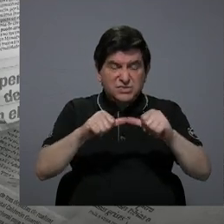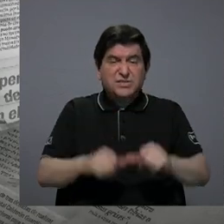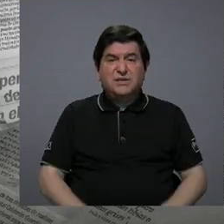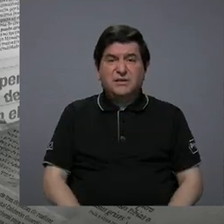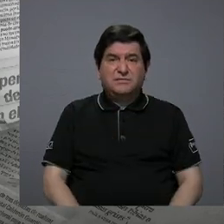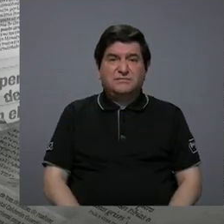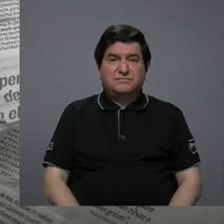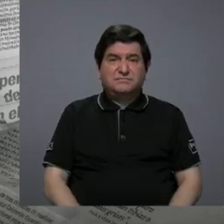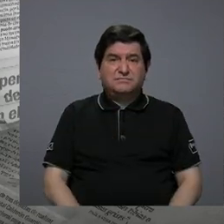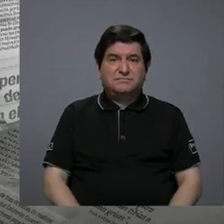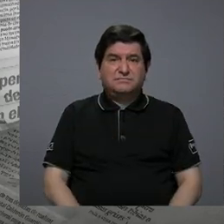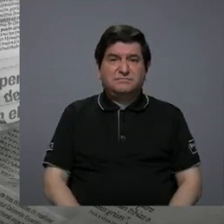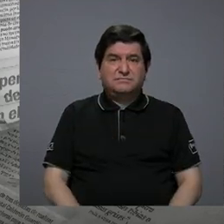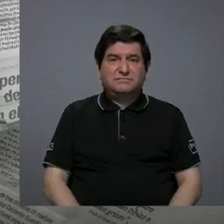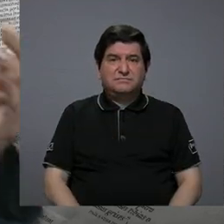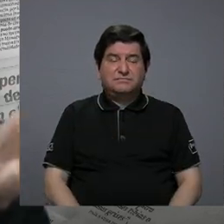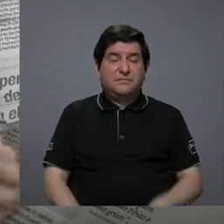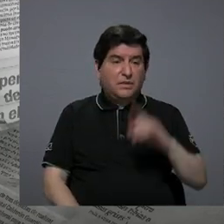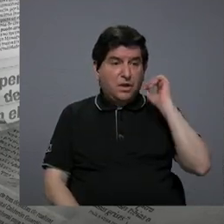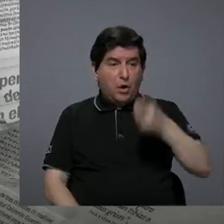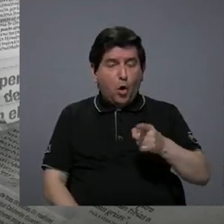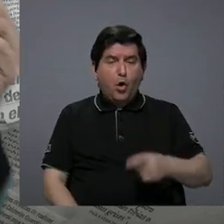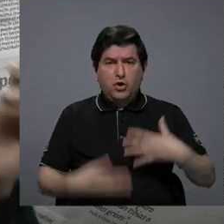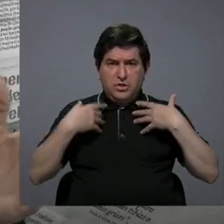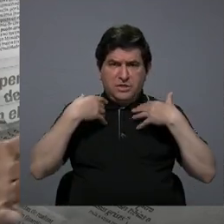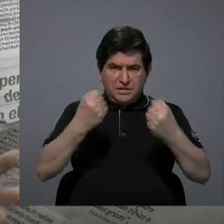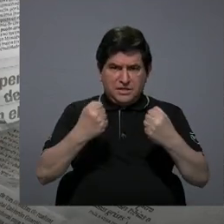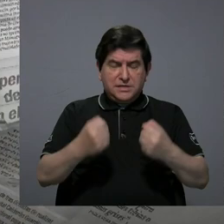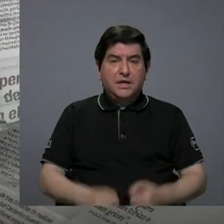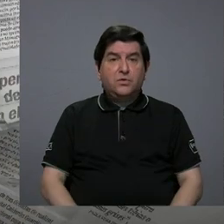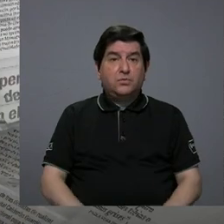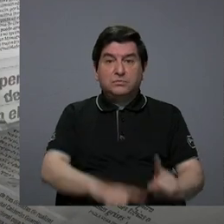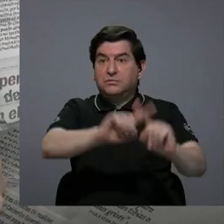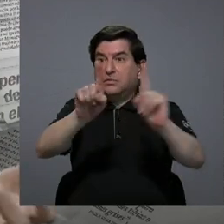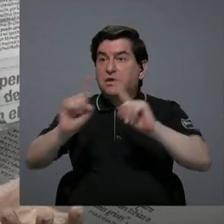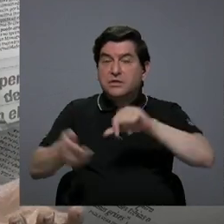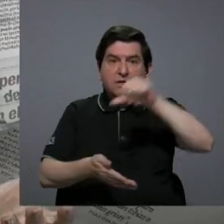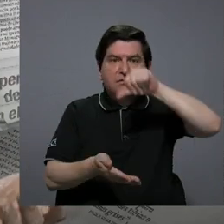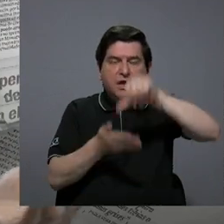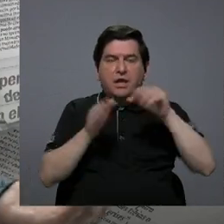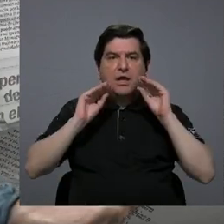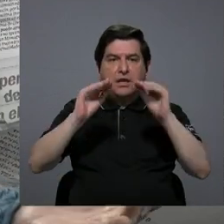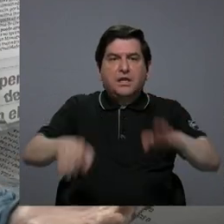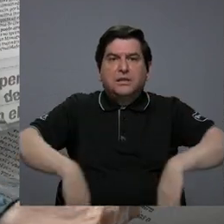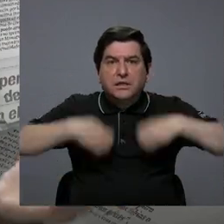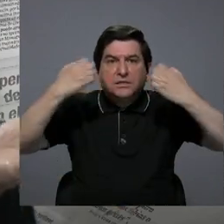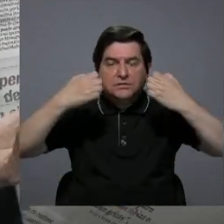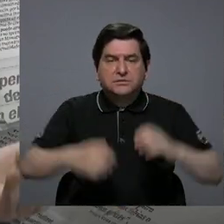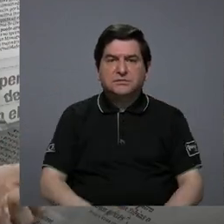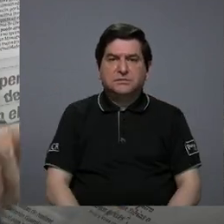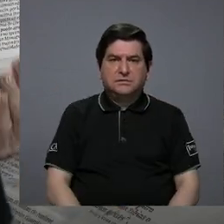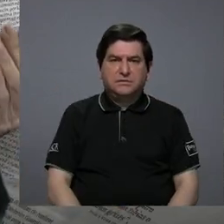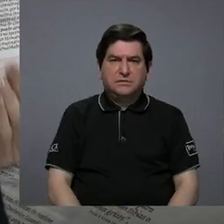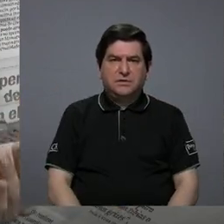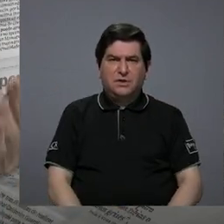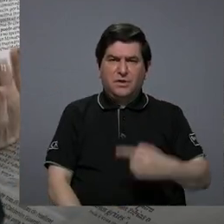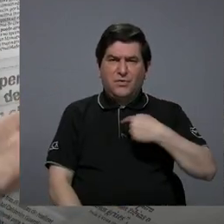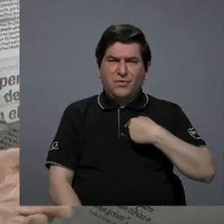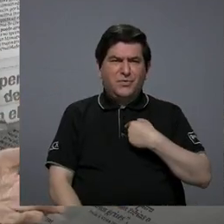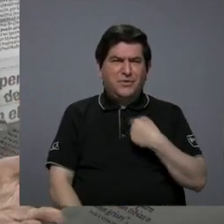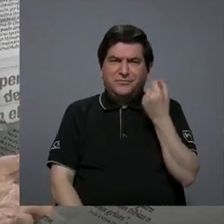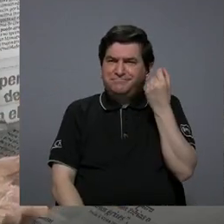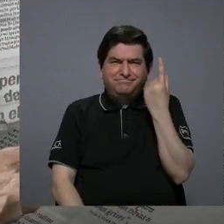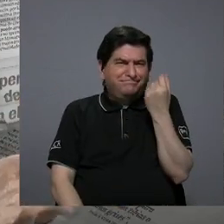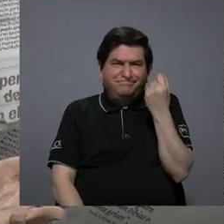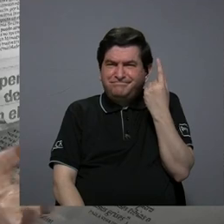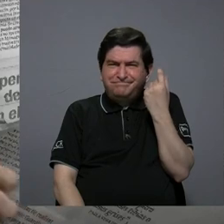hay órdenes sanitarias en una cantidad de centros educativos, entonces, uno no termina de